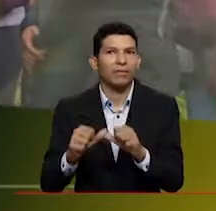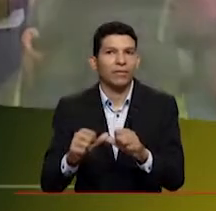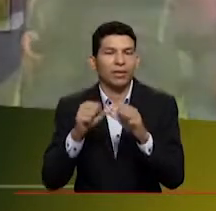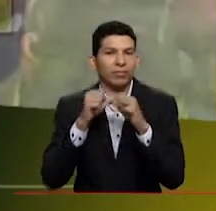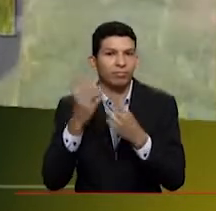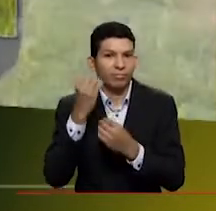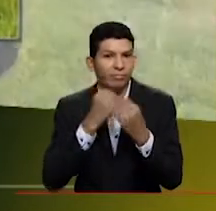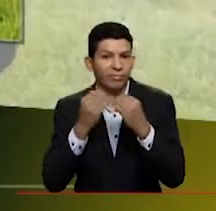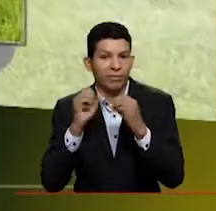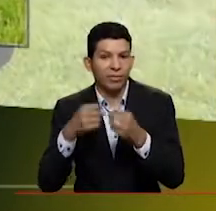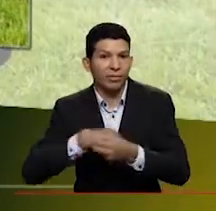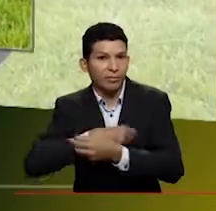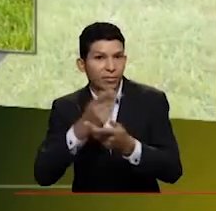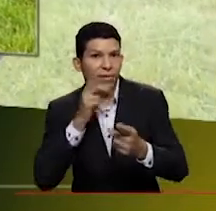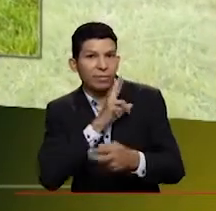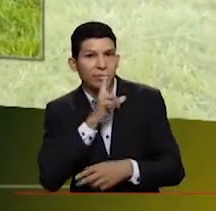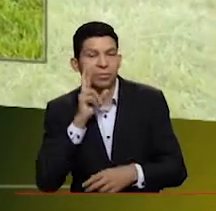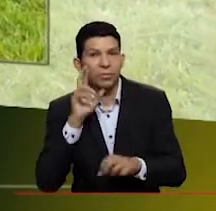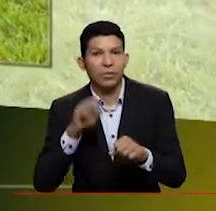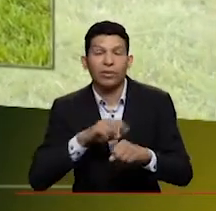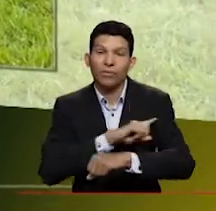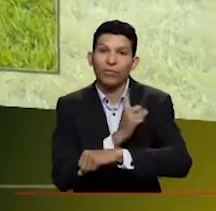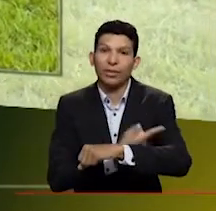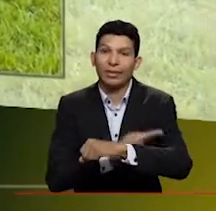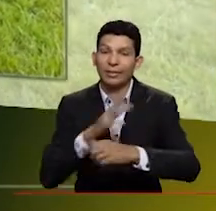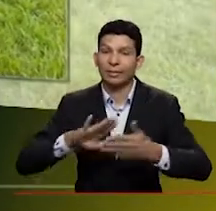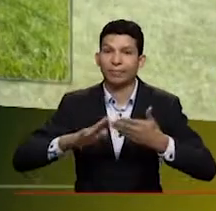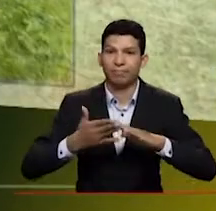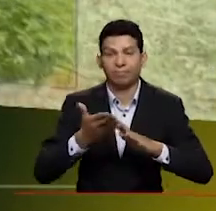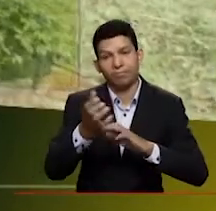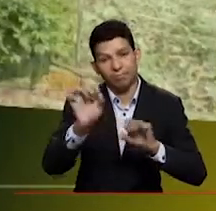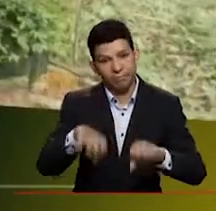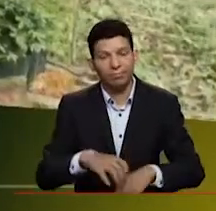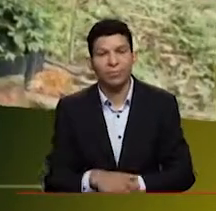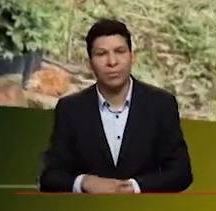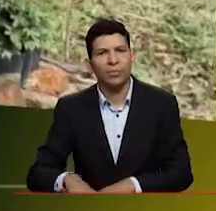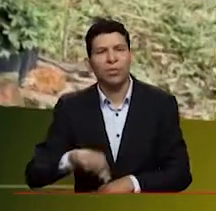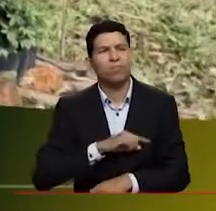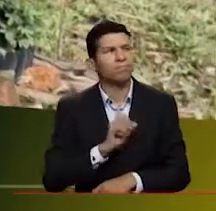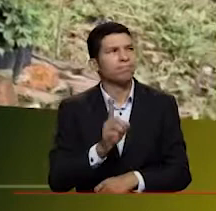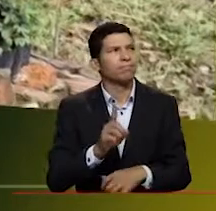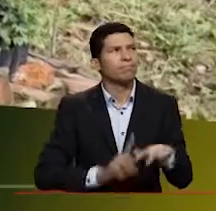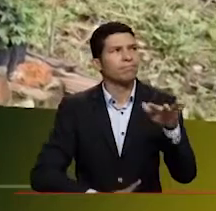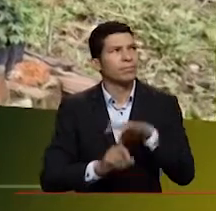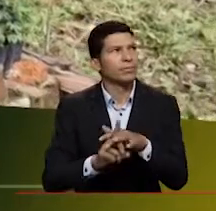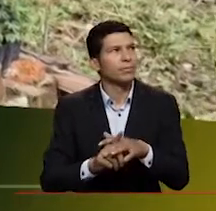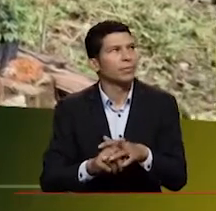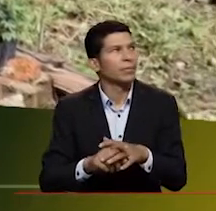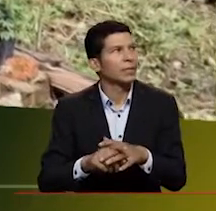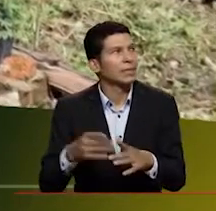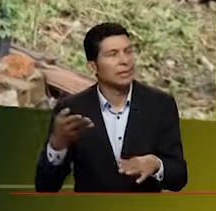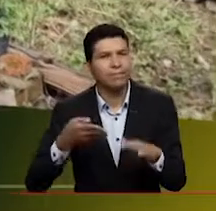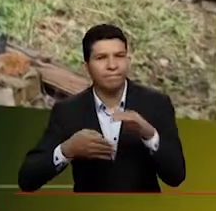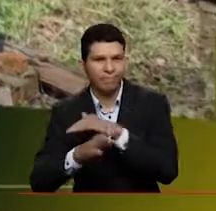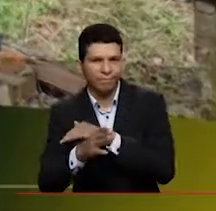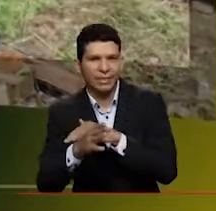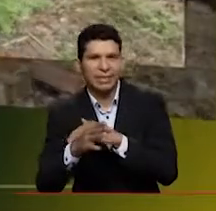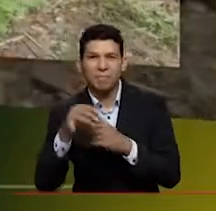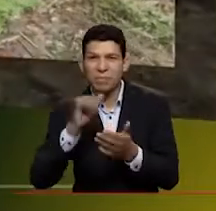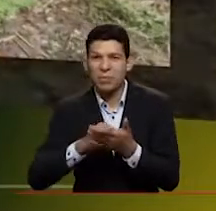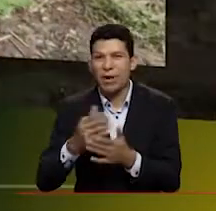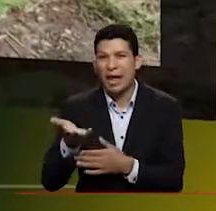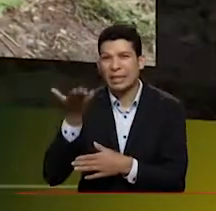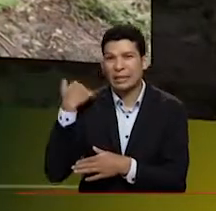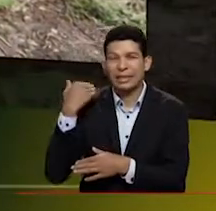porque eso fortalece las comunidades. Nosotros, a raíz de que ya la pesca no es igual que antes, que ya no